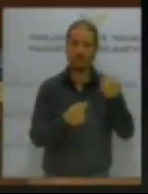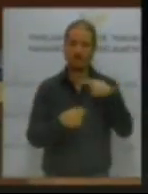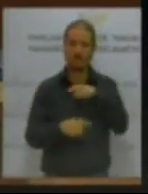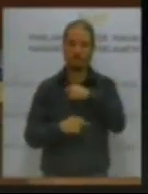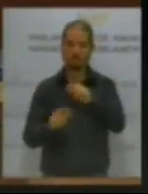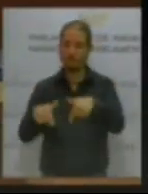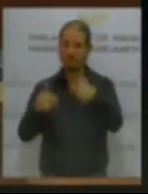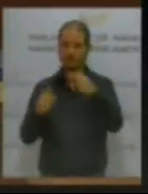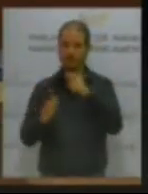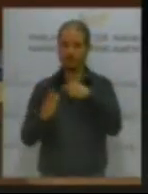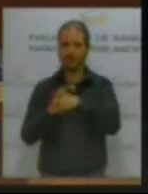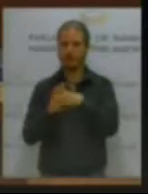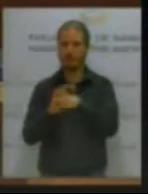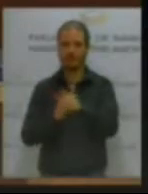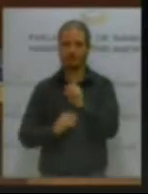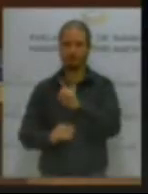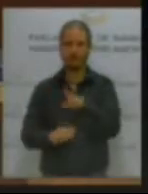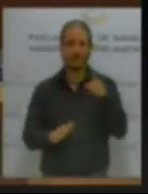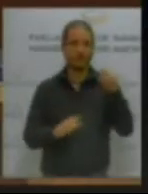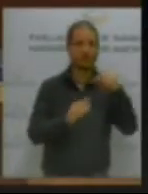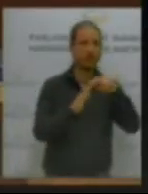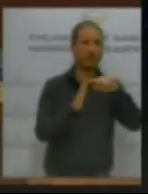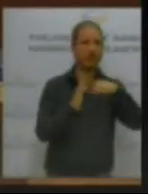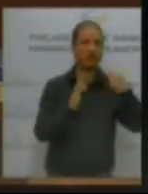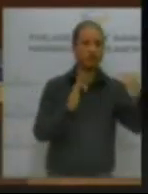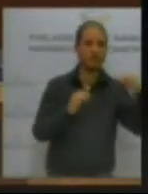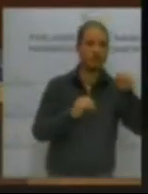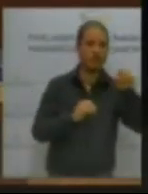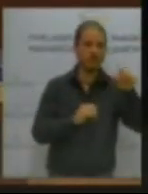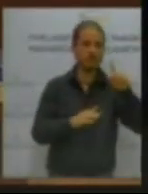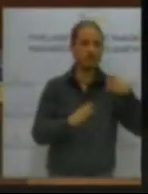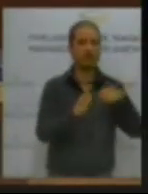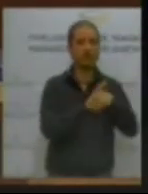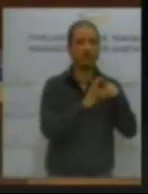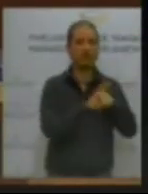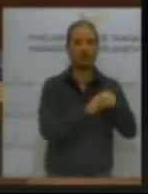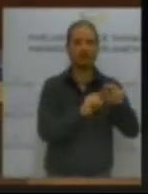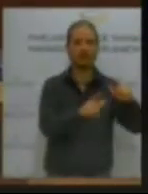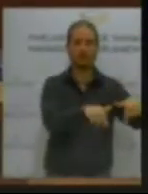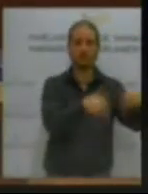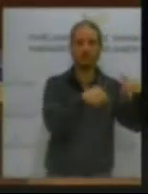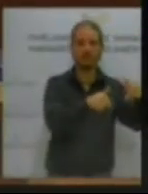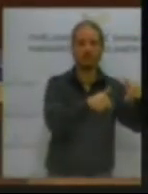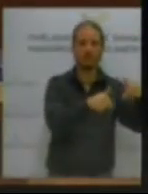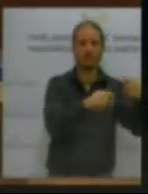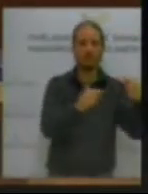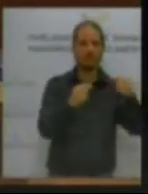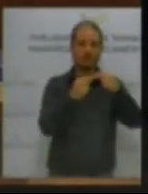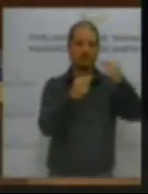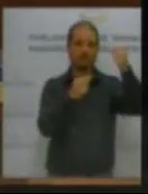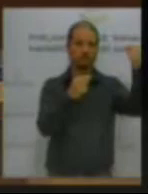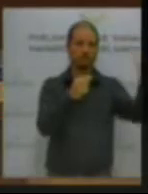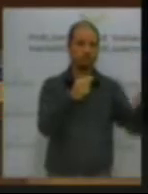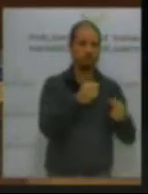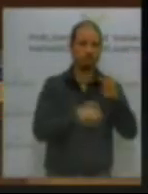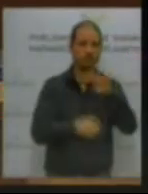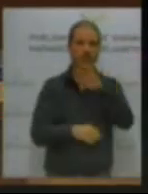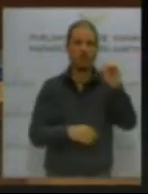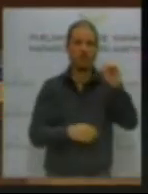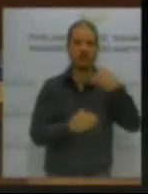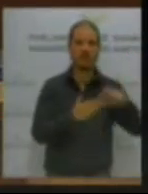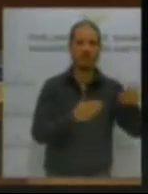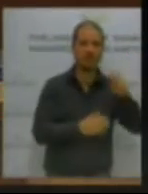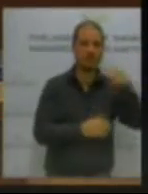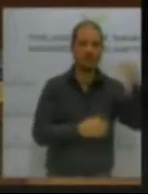En Guipúzcoa, cuando estaba al frente de la gestión de residuos, ocasionó, como digo, un quebranto de más de 40 millones de euros. Y además, ha